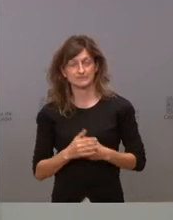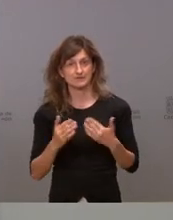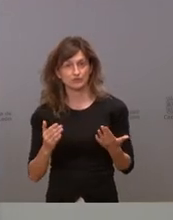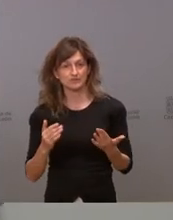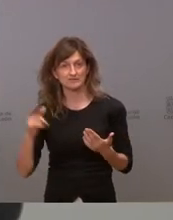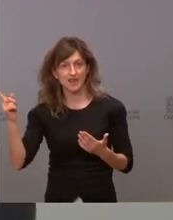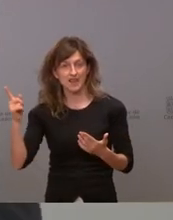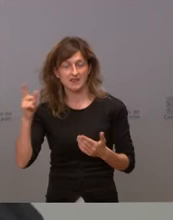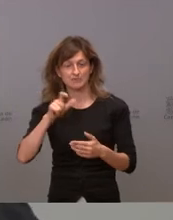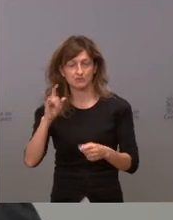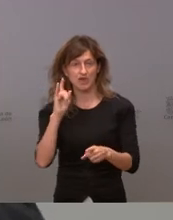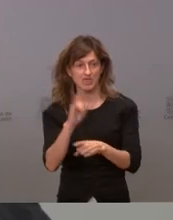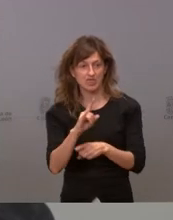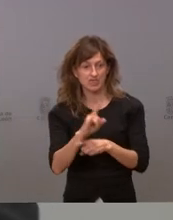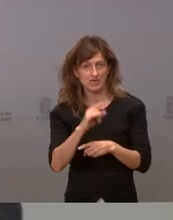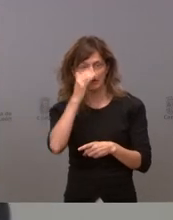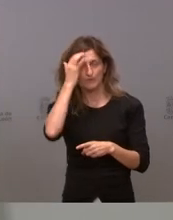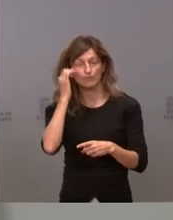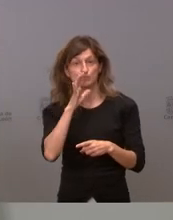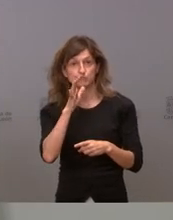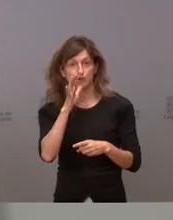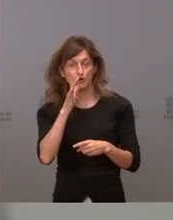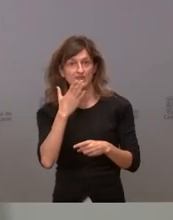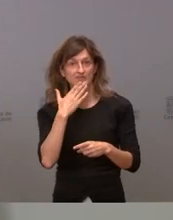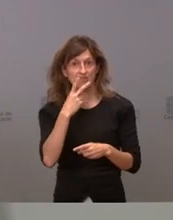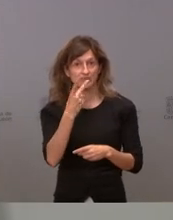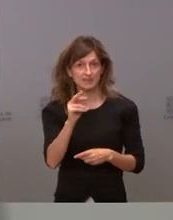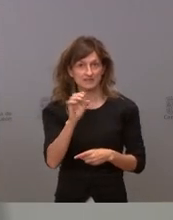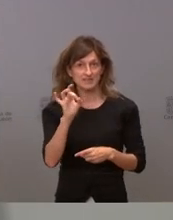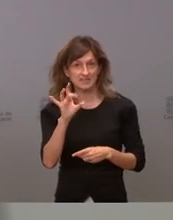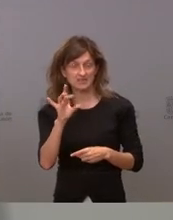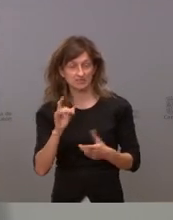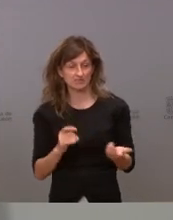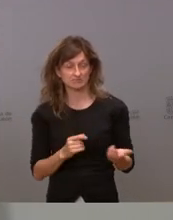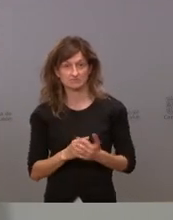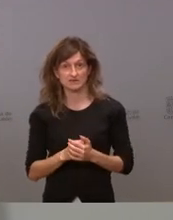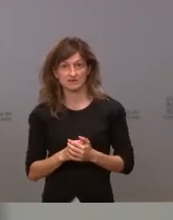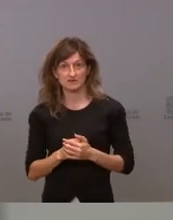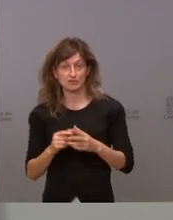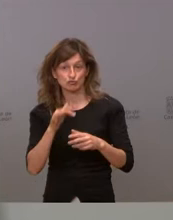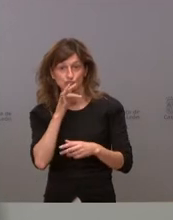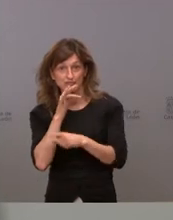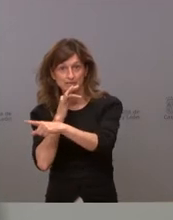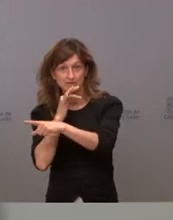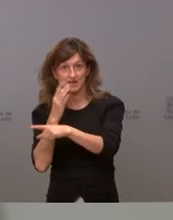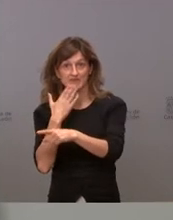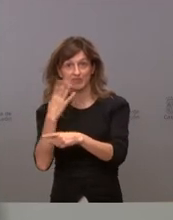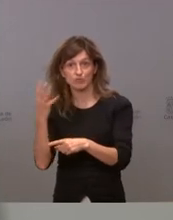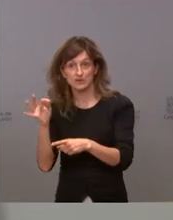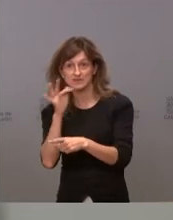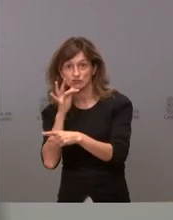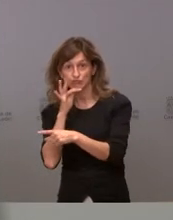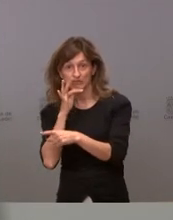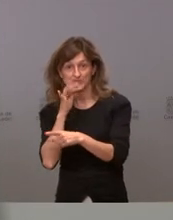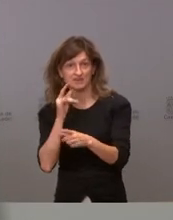engañar a la gente diciendo no hemos abierto la vacunación a los de 20 a los de 15 pero si no ha acabado la vacunación de los de 40 lo que estoy